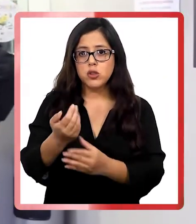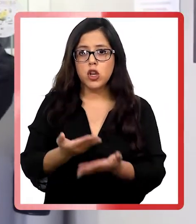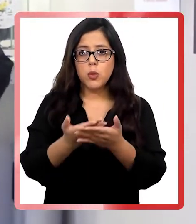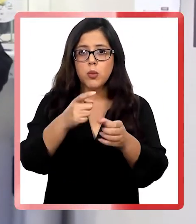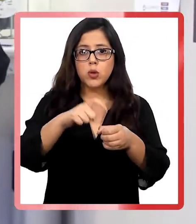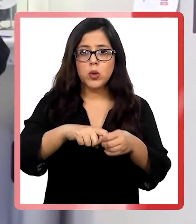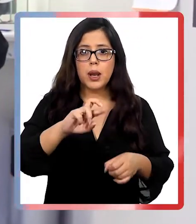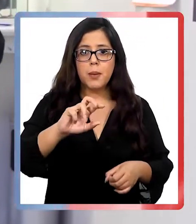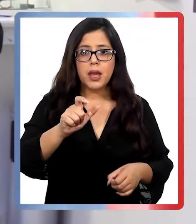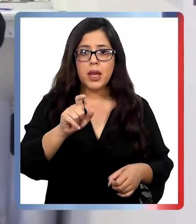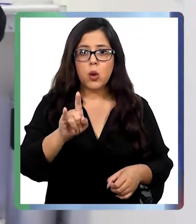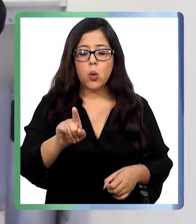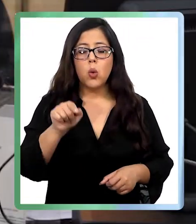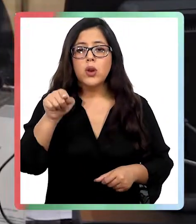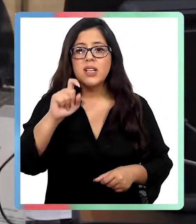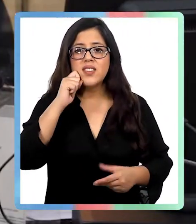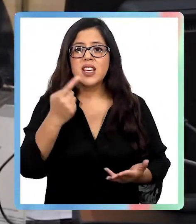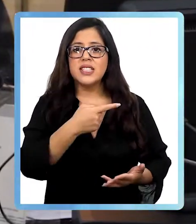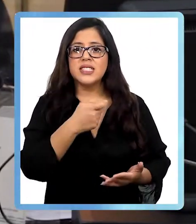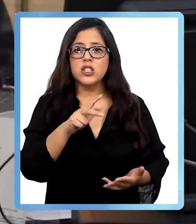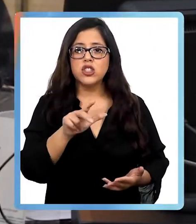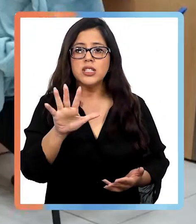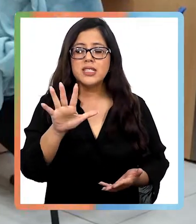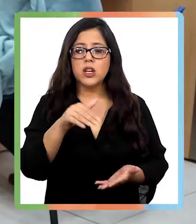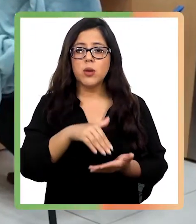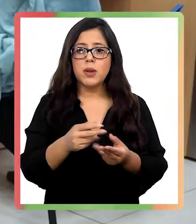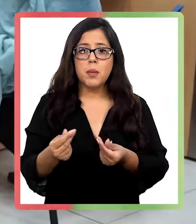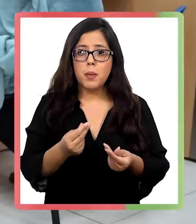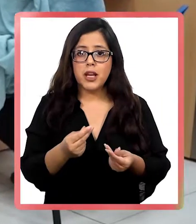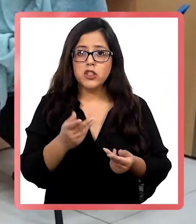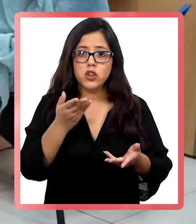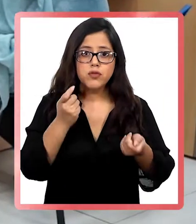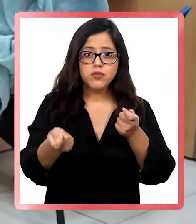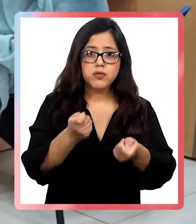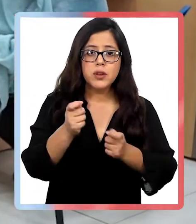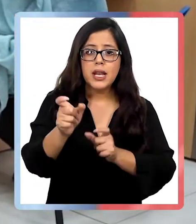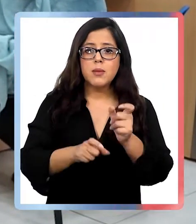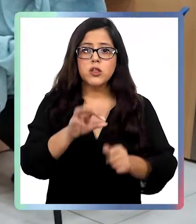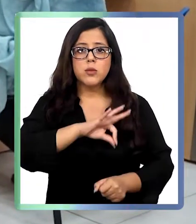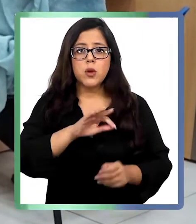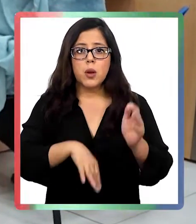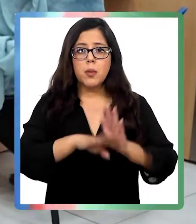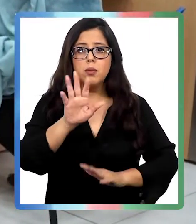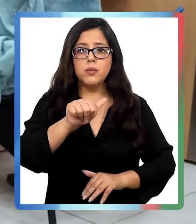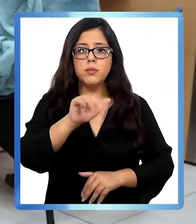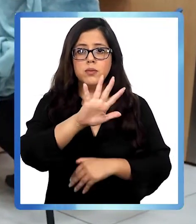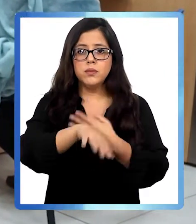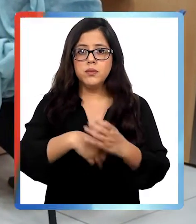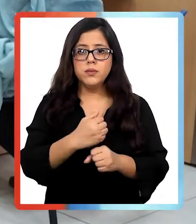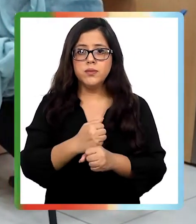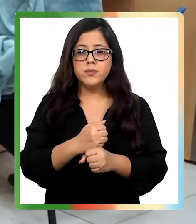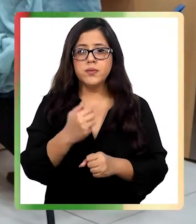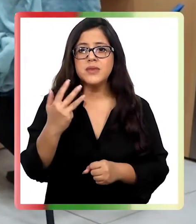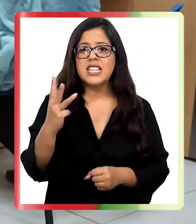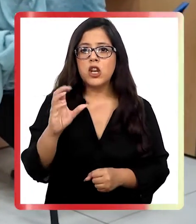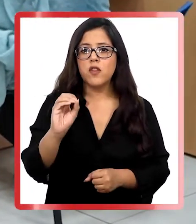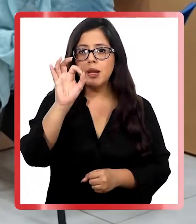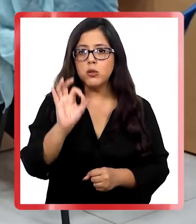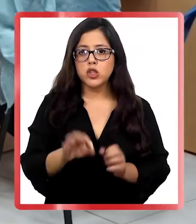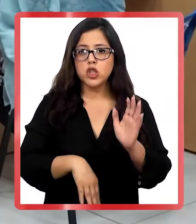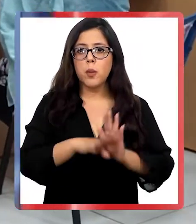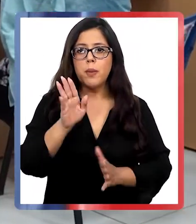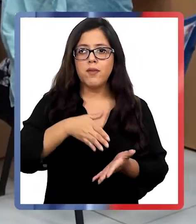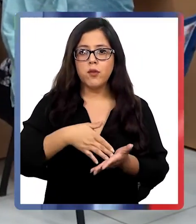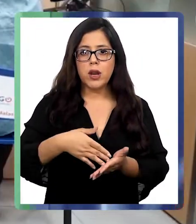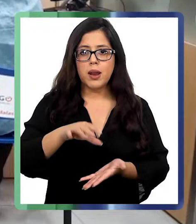PGU que entrega 185.000 pesos a los pensionados mayores de 65 años del 90% más vulnerable de